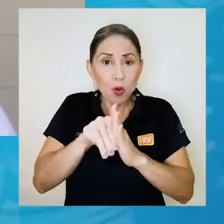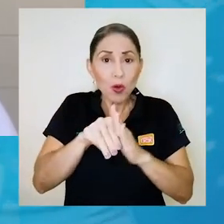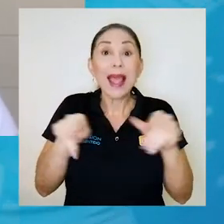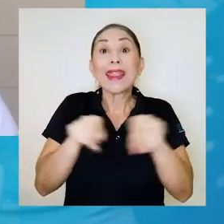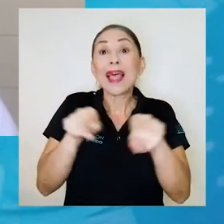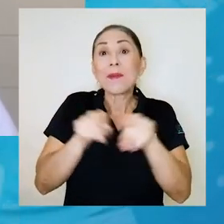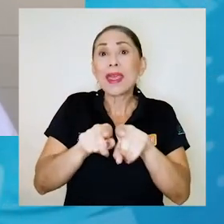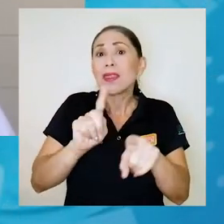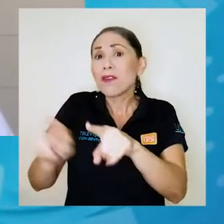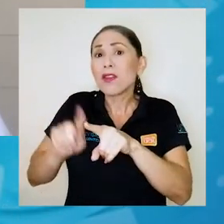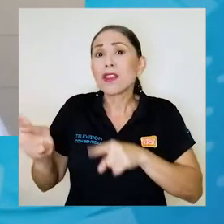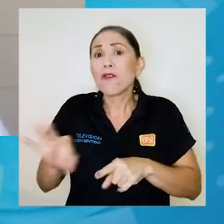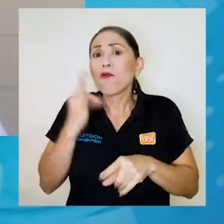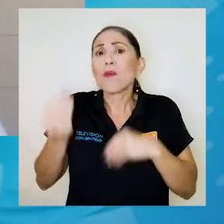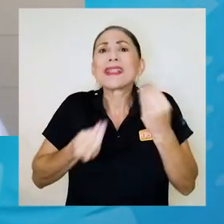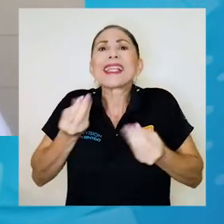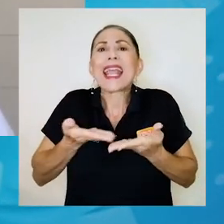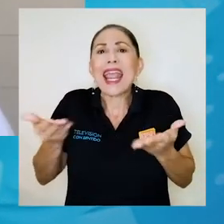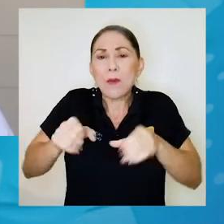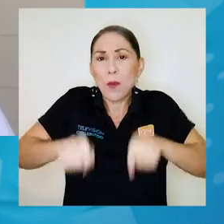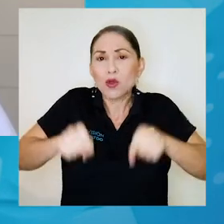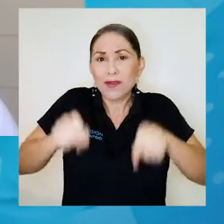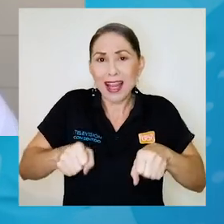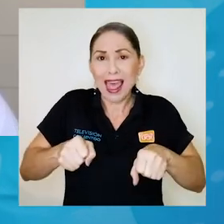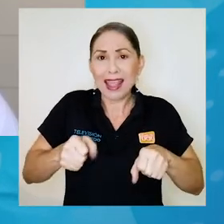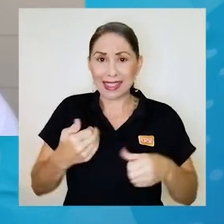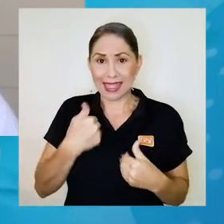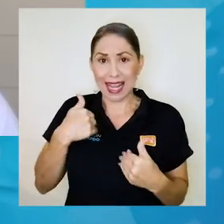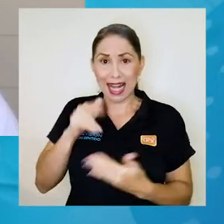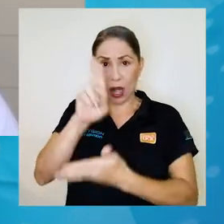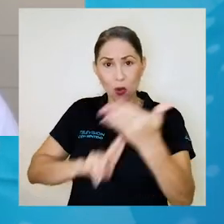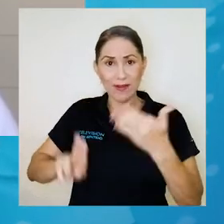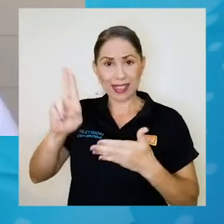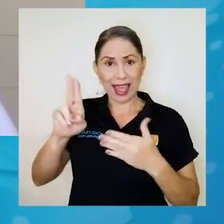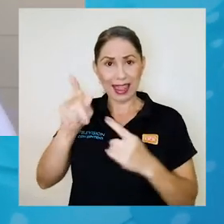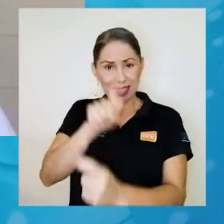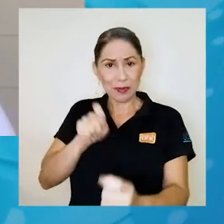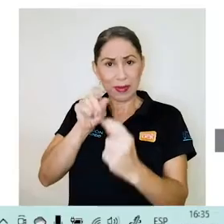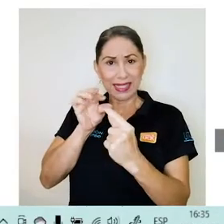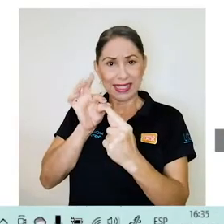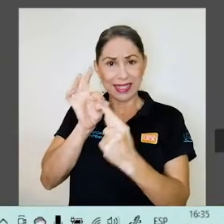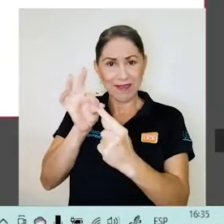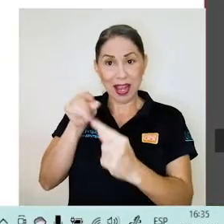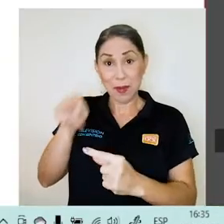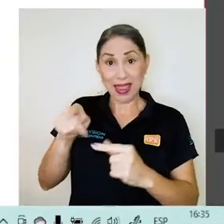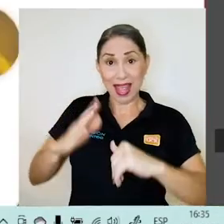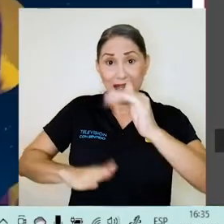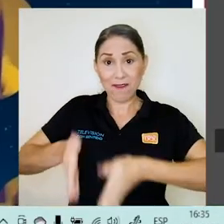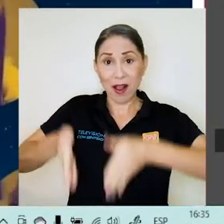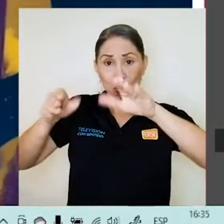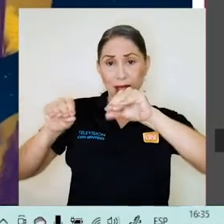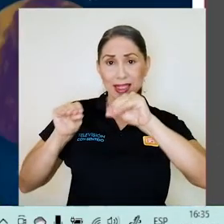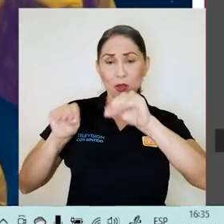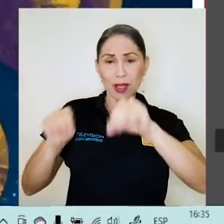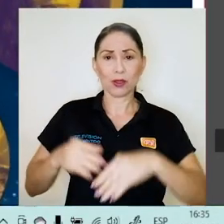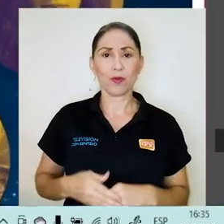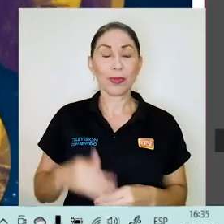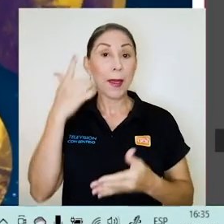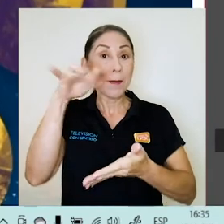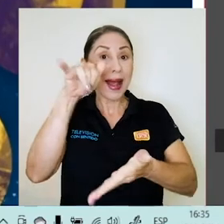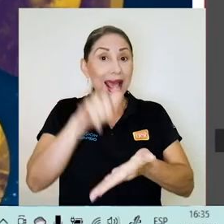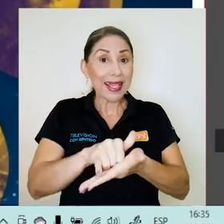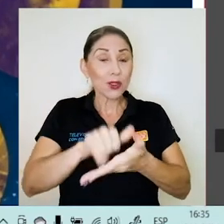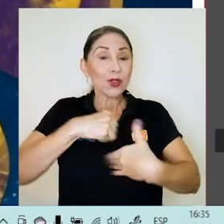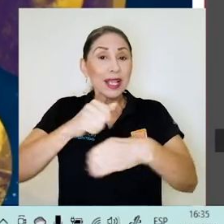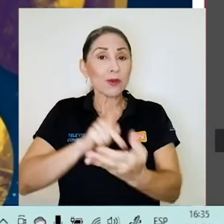medios y las posibilidades con los que se cuenta desde la universidad, en concreto desde la facultad. Para ello se diseña entonces